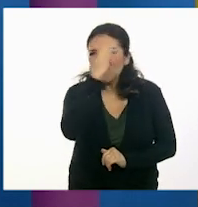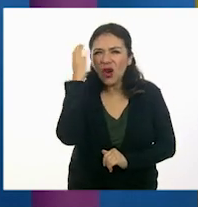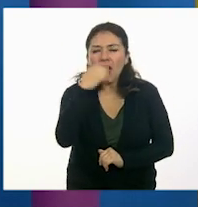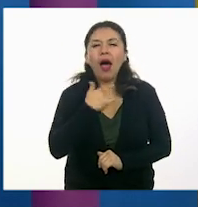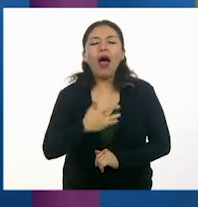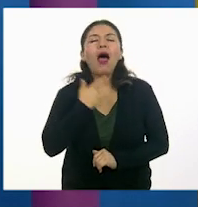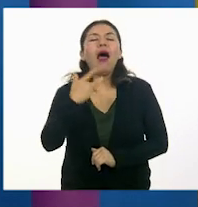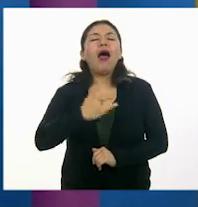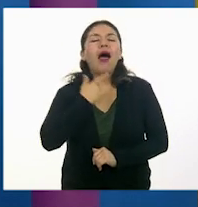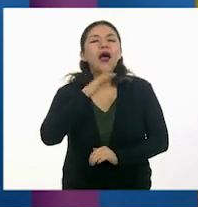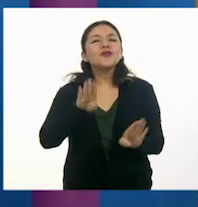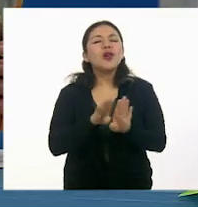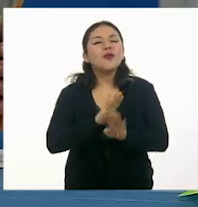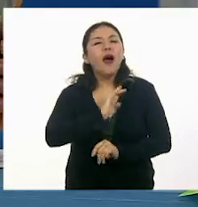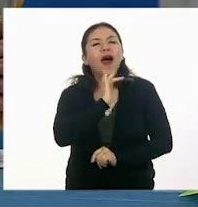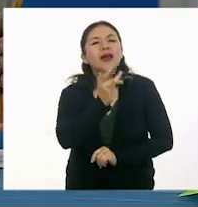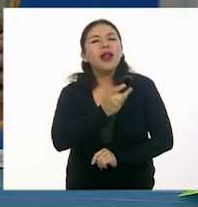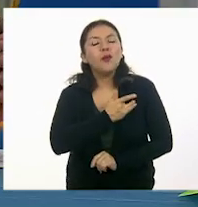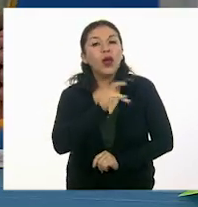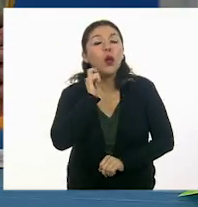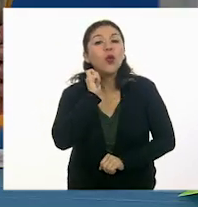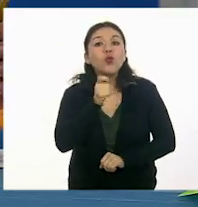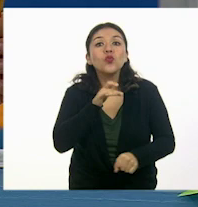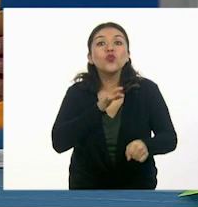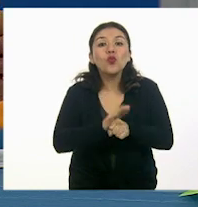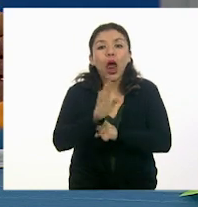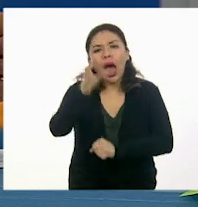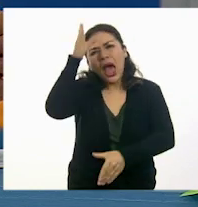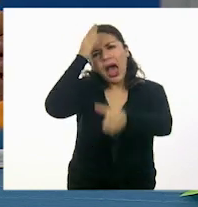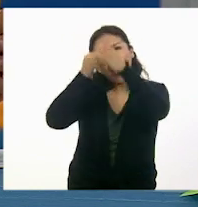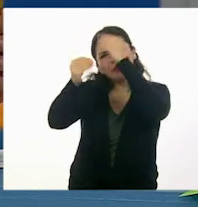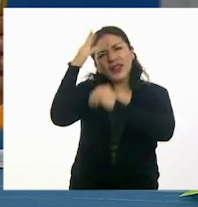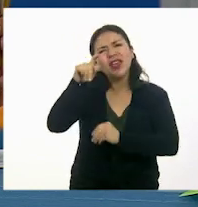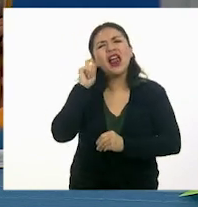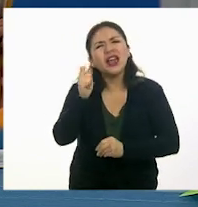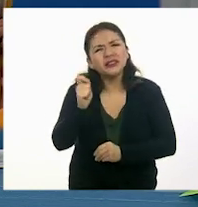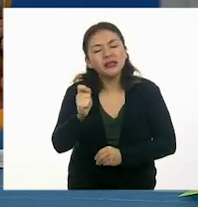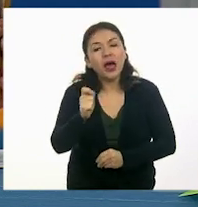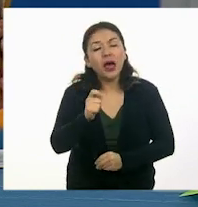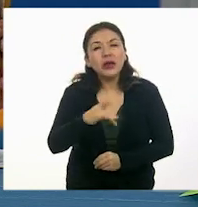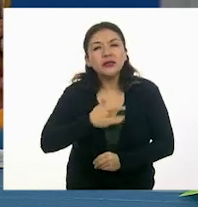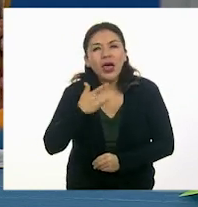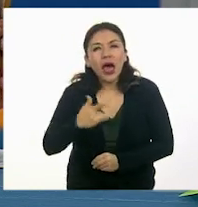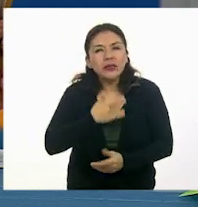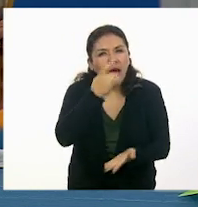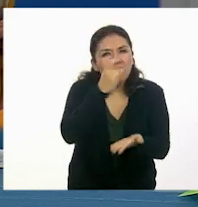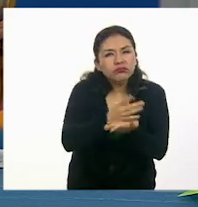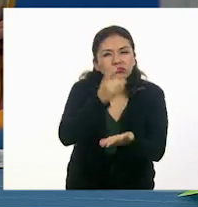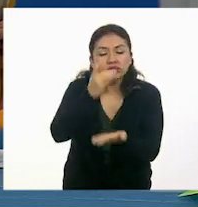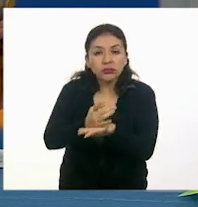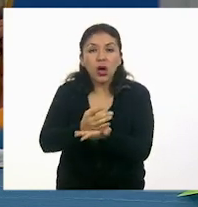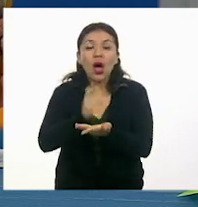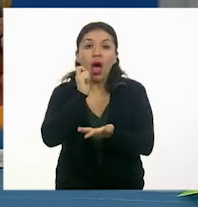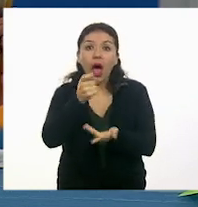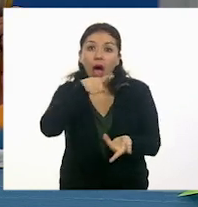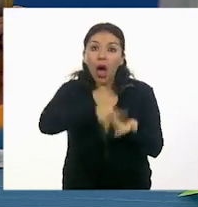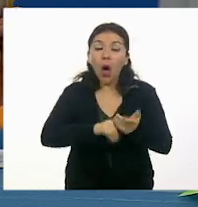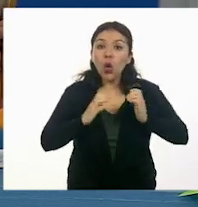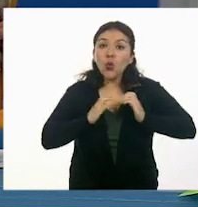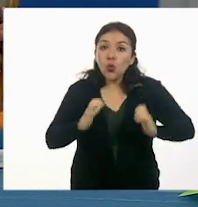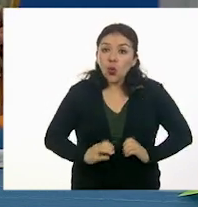recordar el aprendizaje esperado que consistía en reconocer que la combinación de cuerpo,